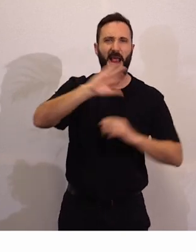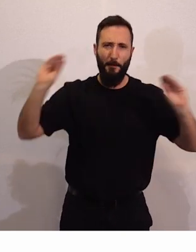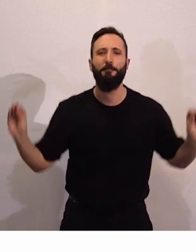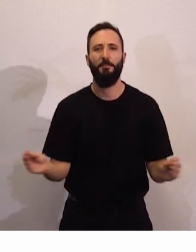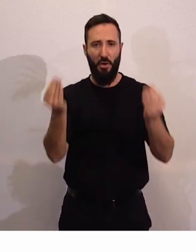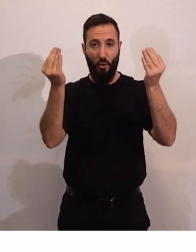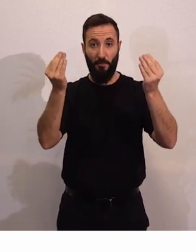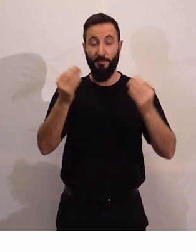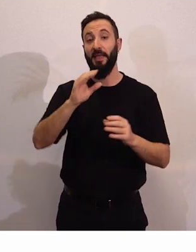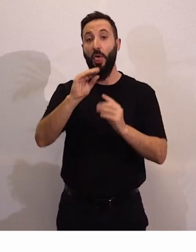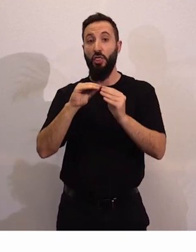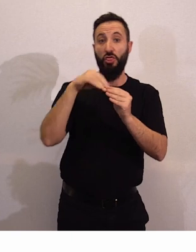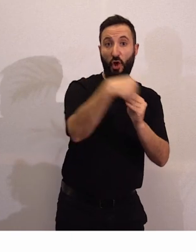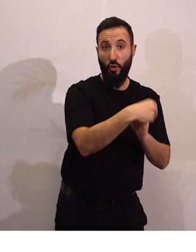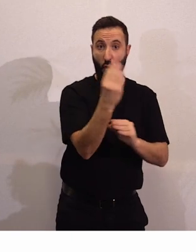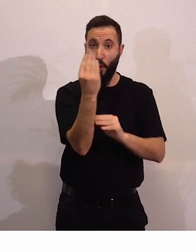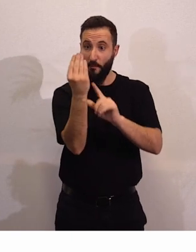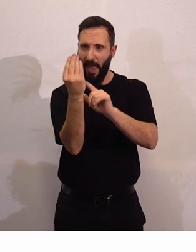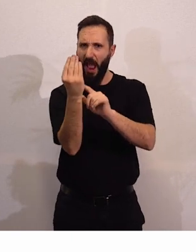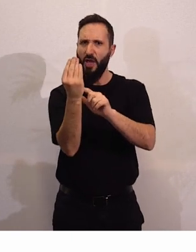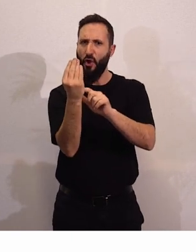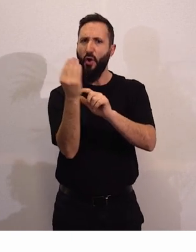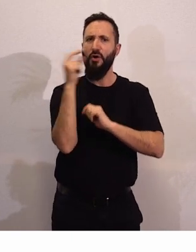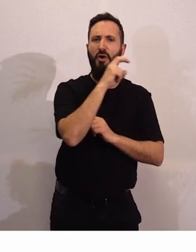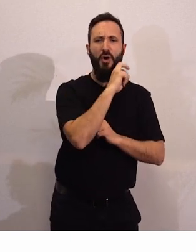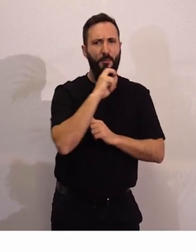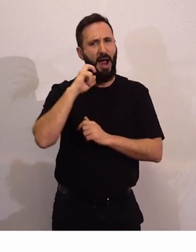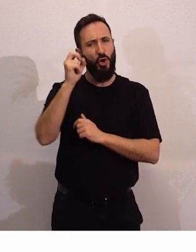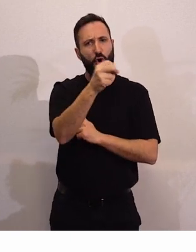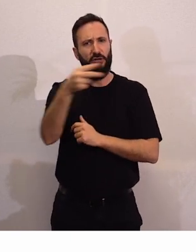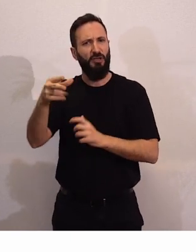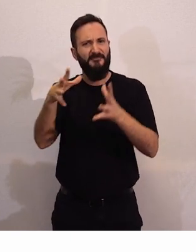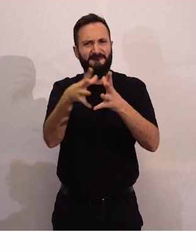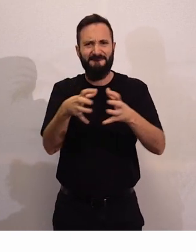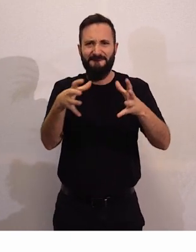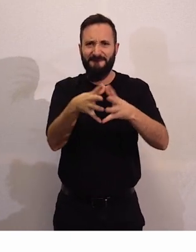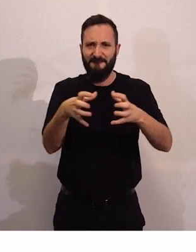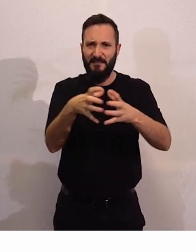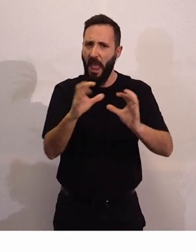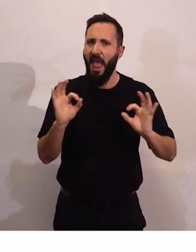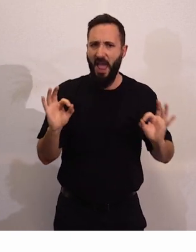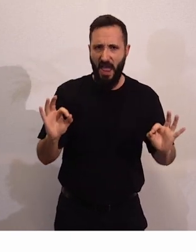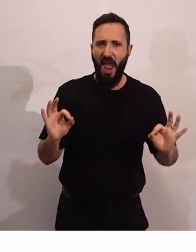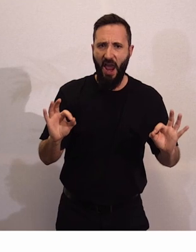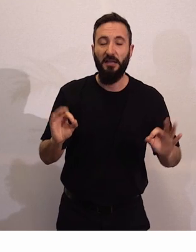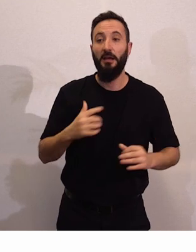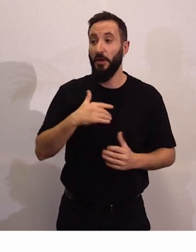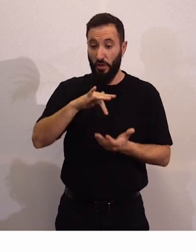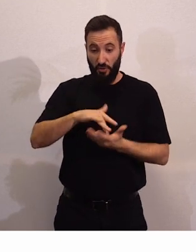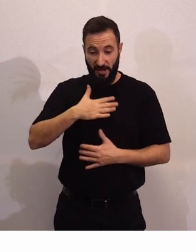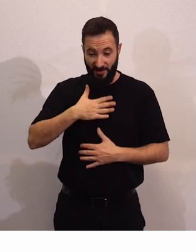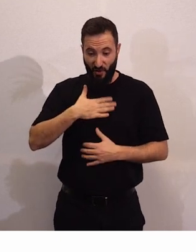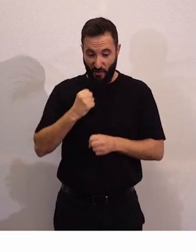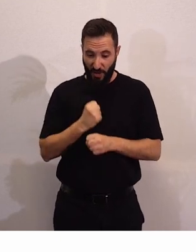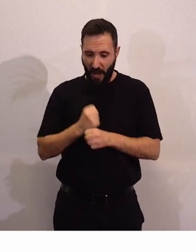Este documento es ambicioso pero yo no os voy a negar que cuando estás en la administración